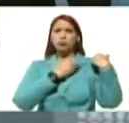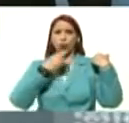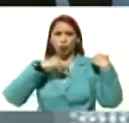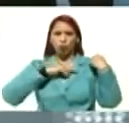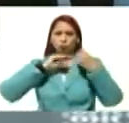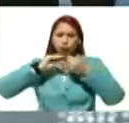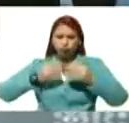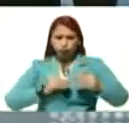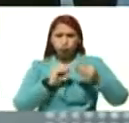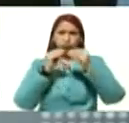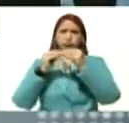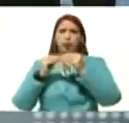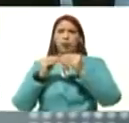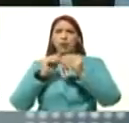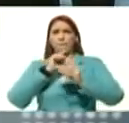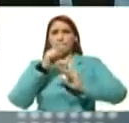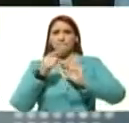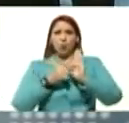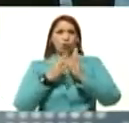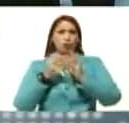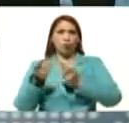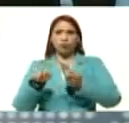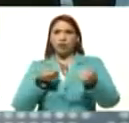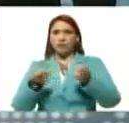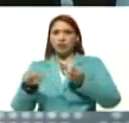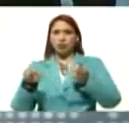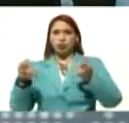parcialmente, después completamente, todo el servicio,